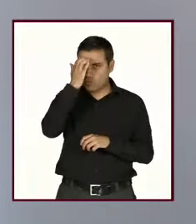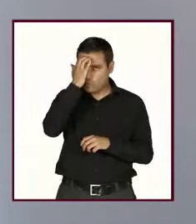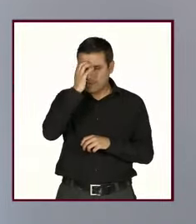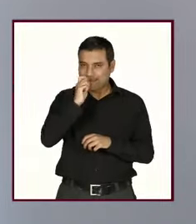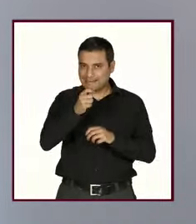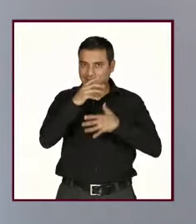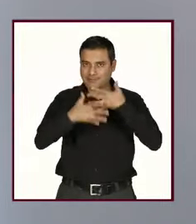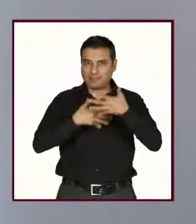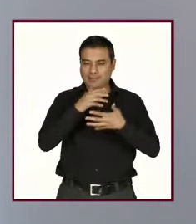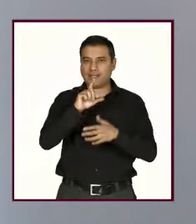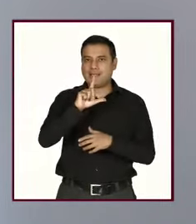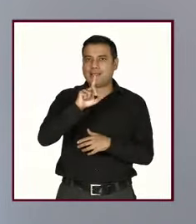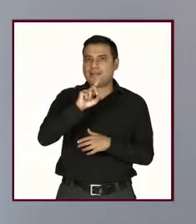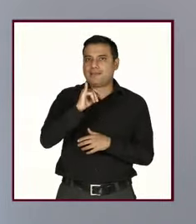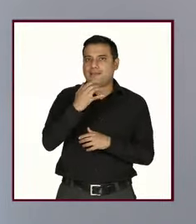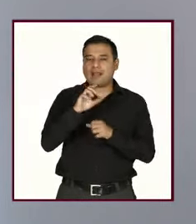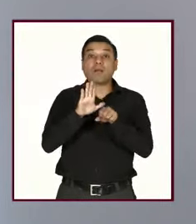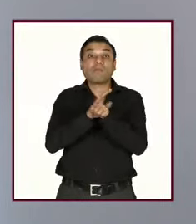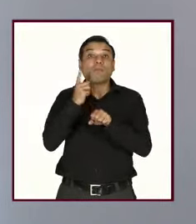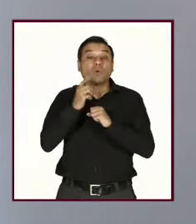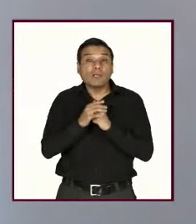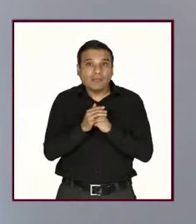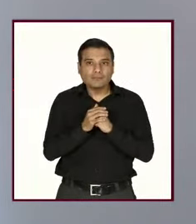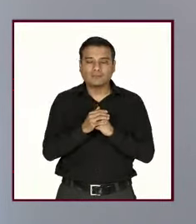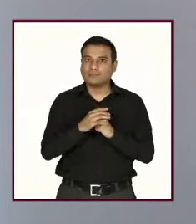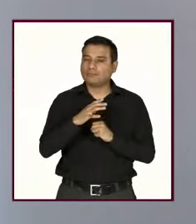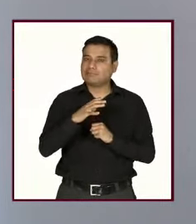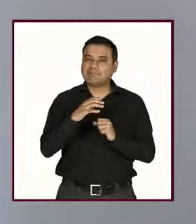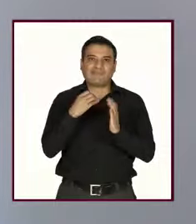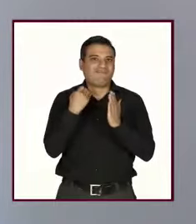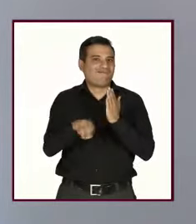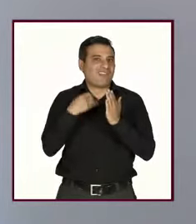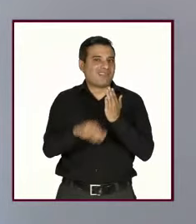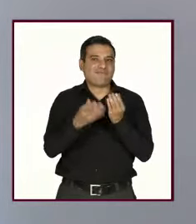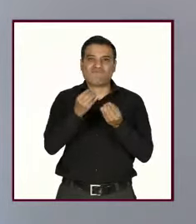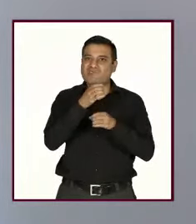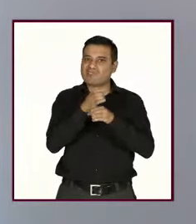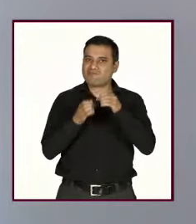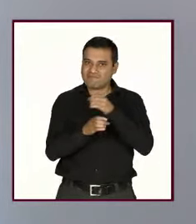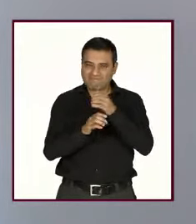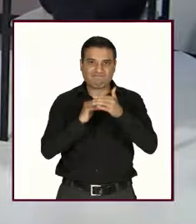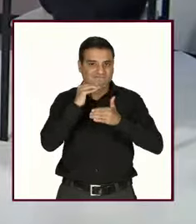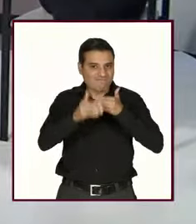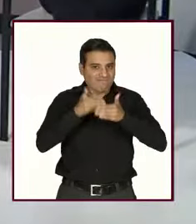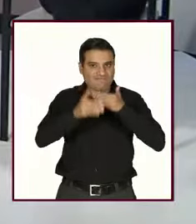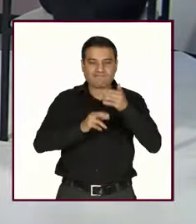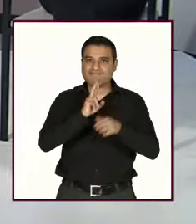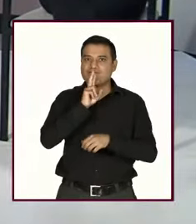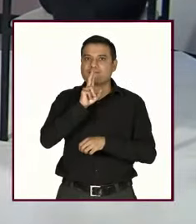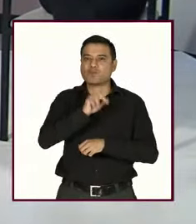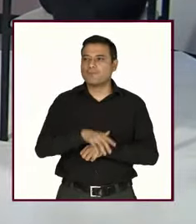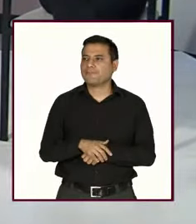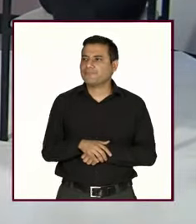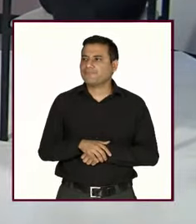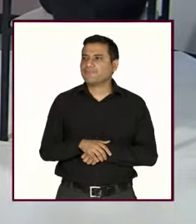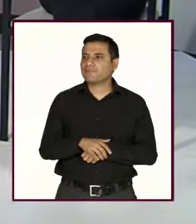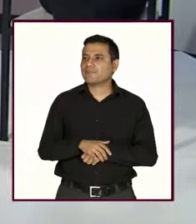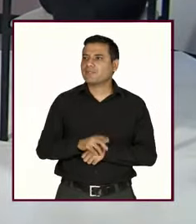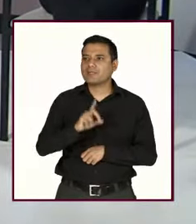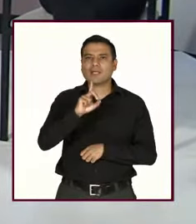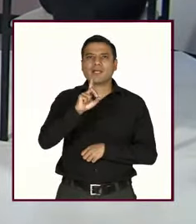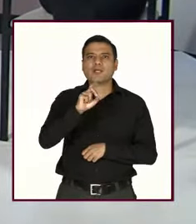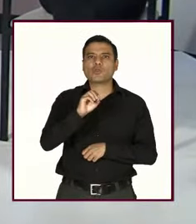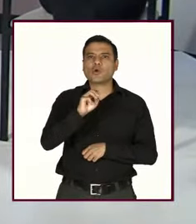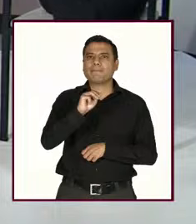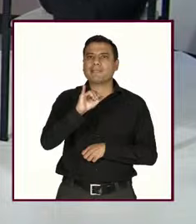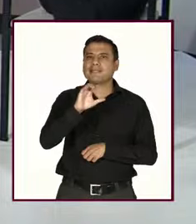tenemos enormes retos en esta materia. Bueno, definitivamente. Dominique, ¿qué es la violencia digital? Háblanos